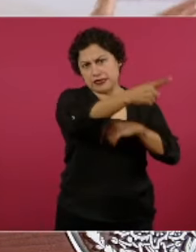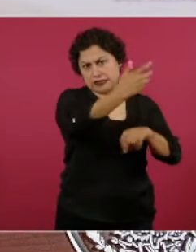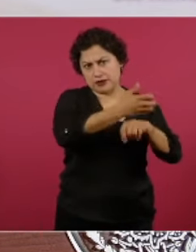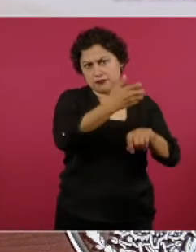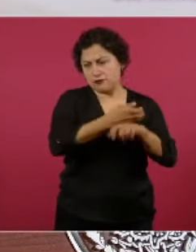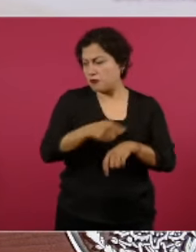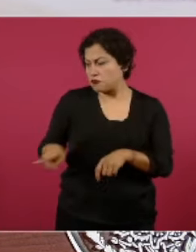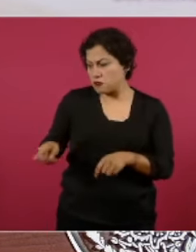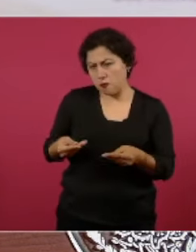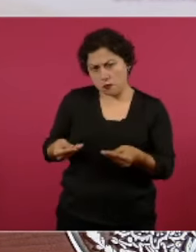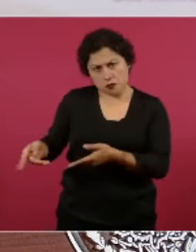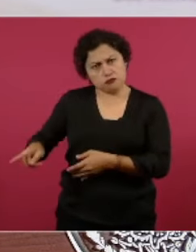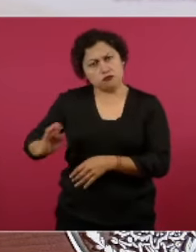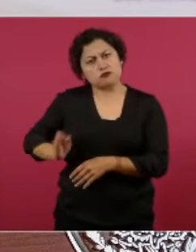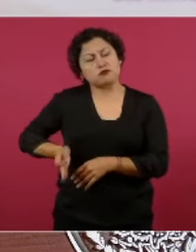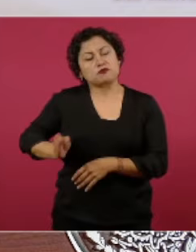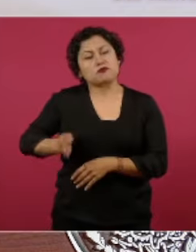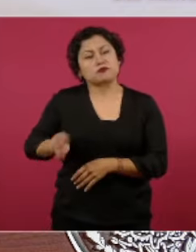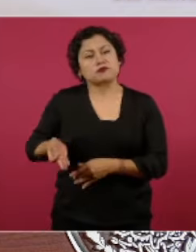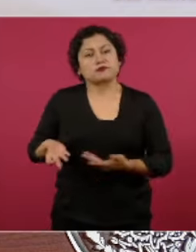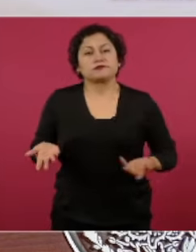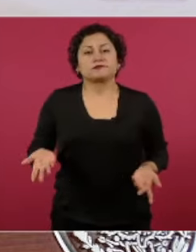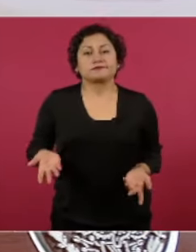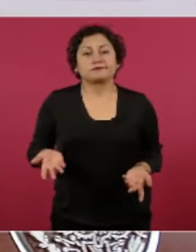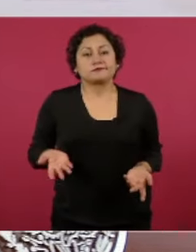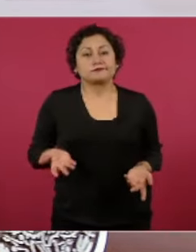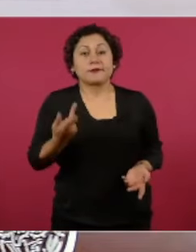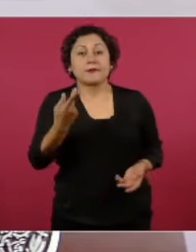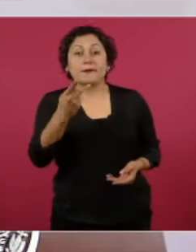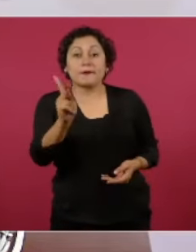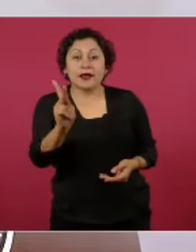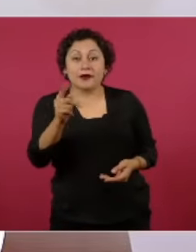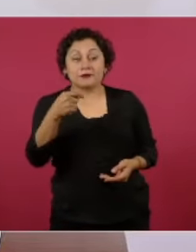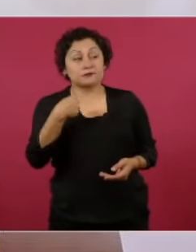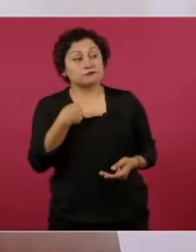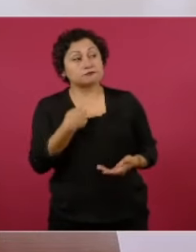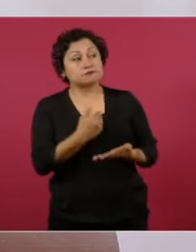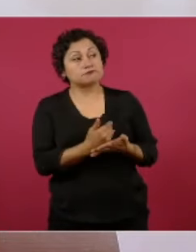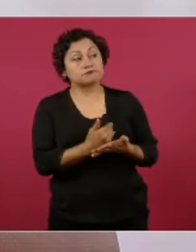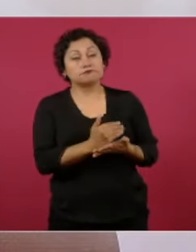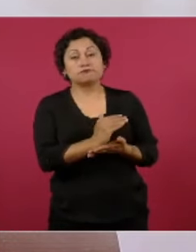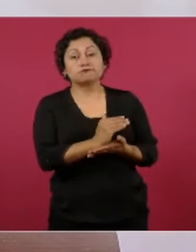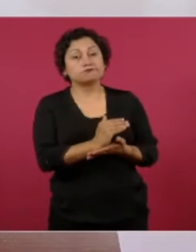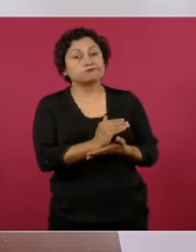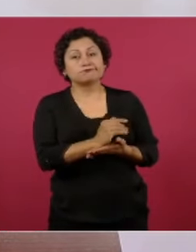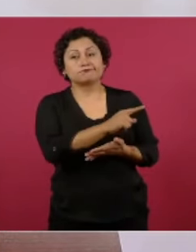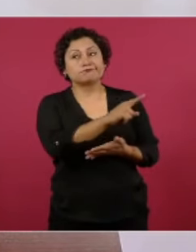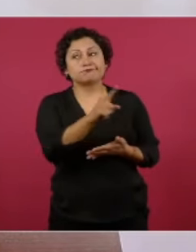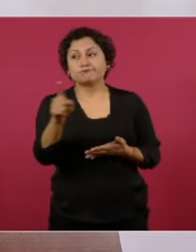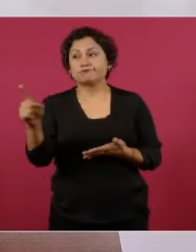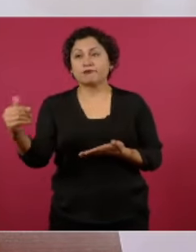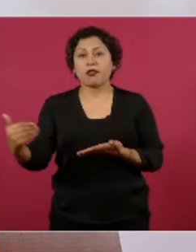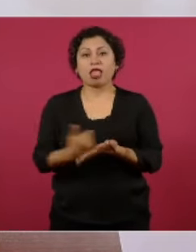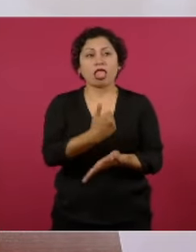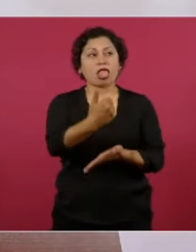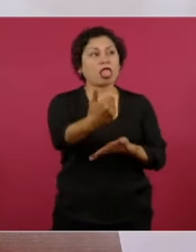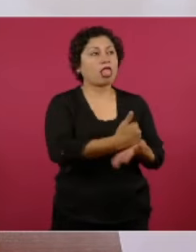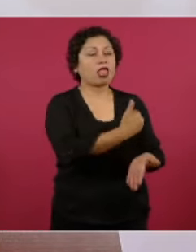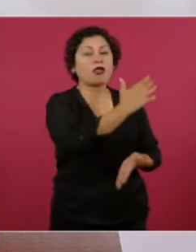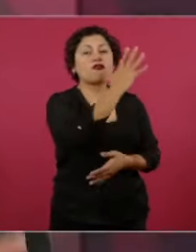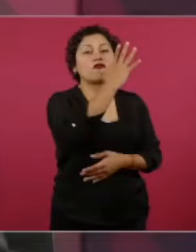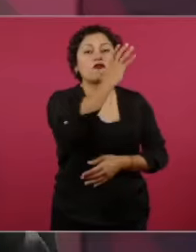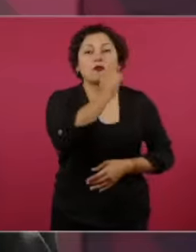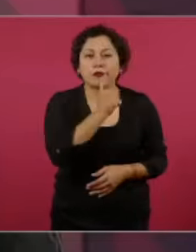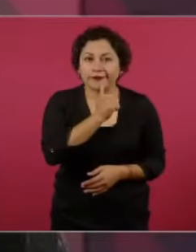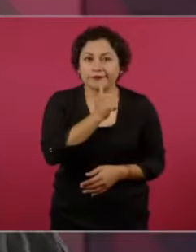pero aquí eso no ha funcionado ni funcionará, porque el pueblo